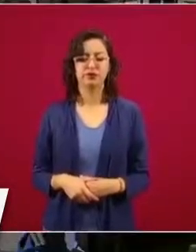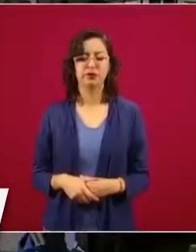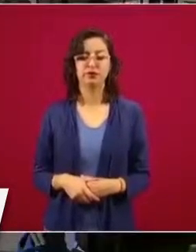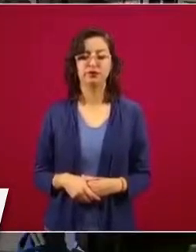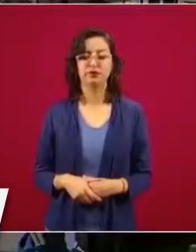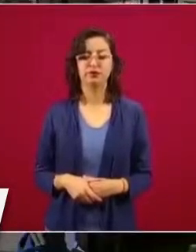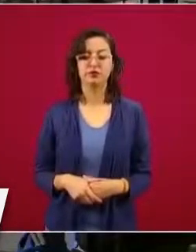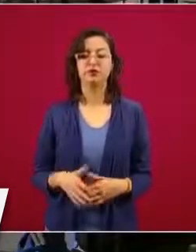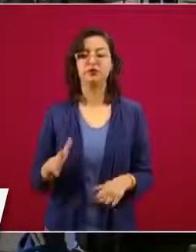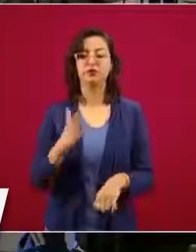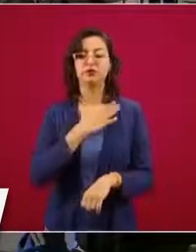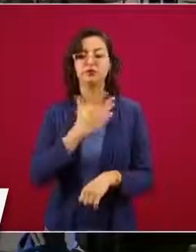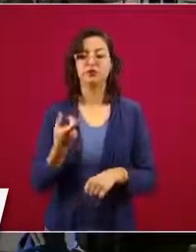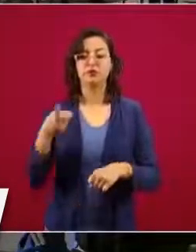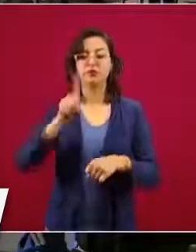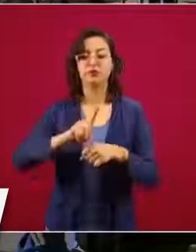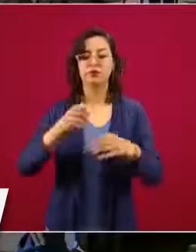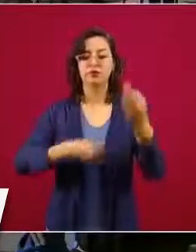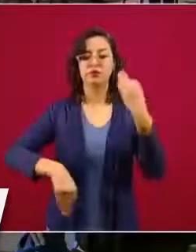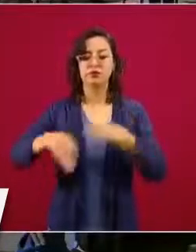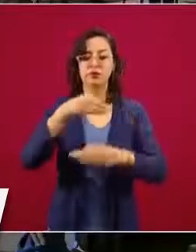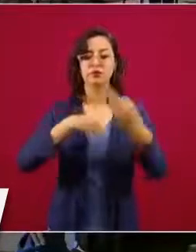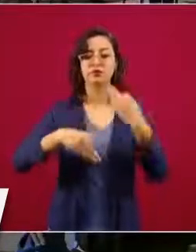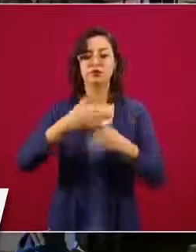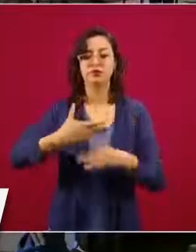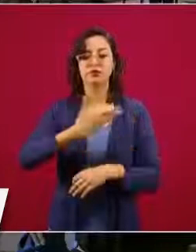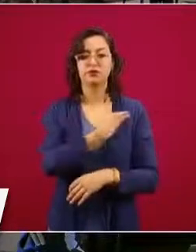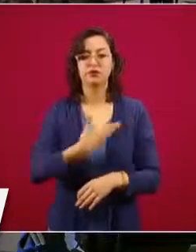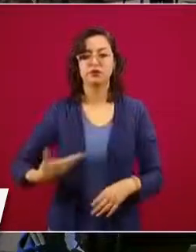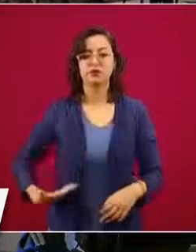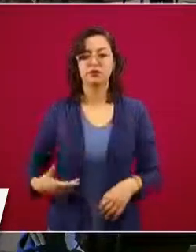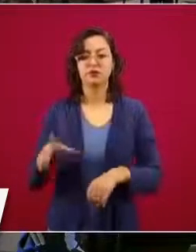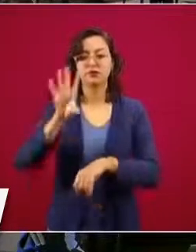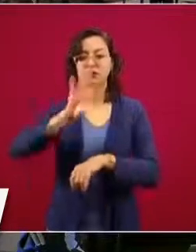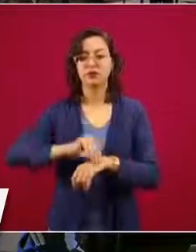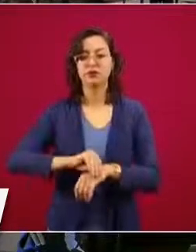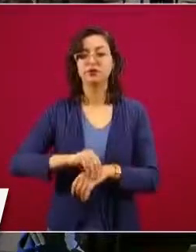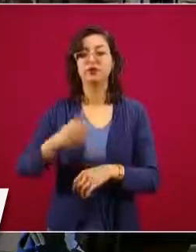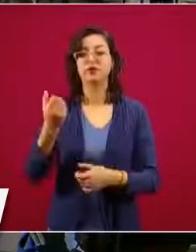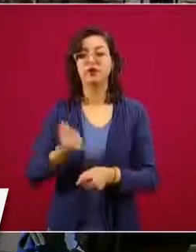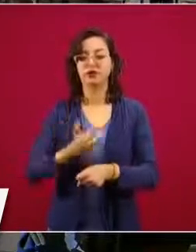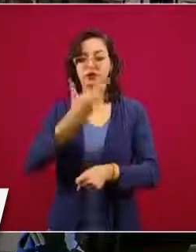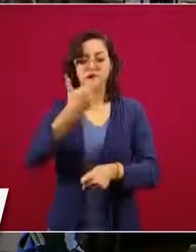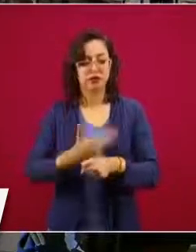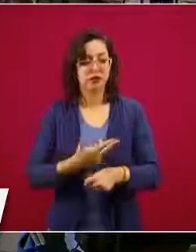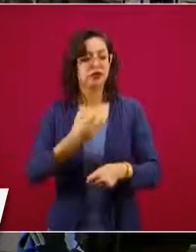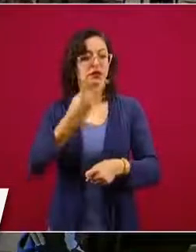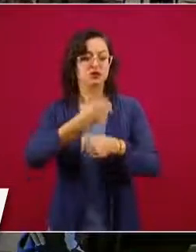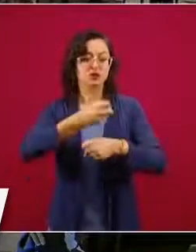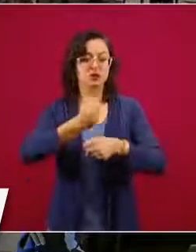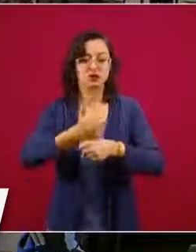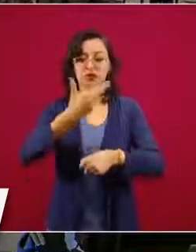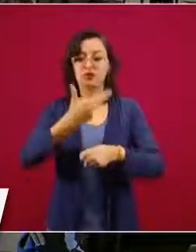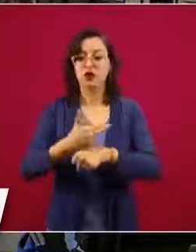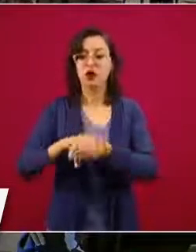Muy buenos días a todos, señor presidente, con su permiso, secretarios, subsecretarios y amigos.